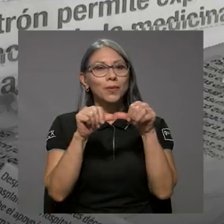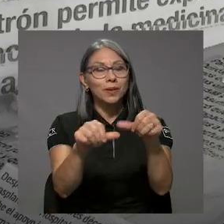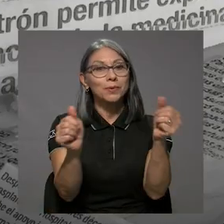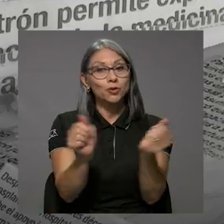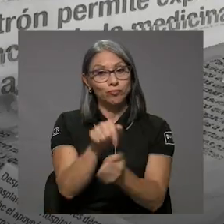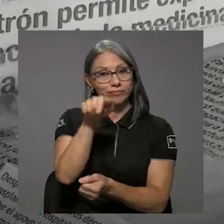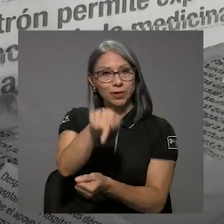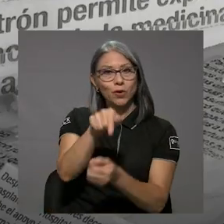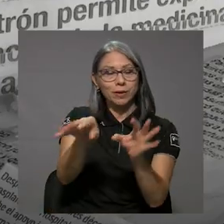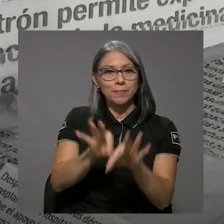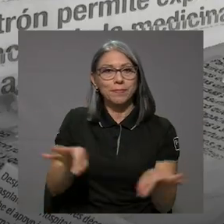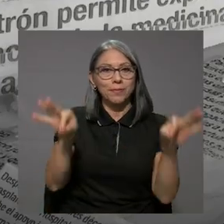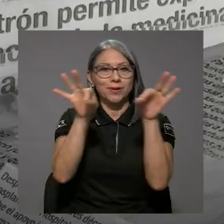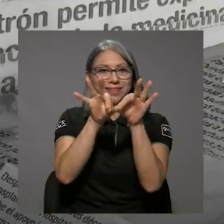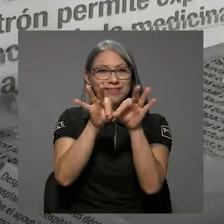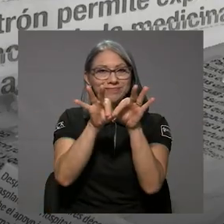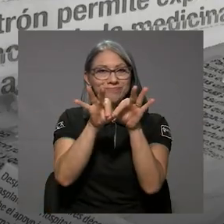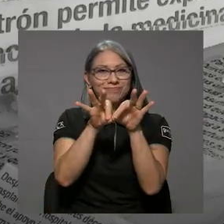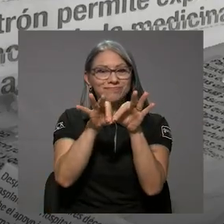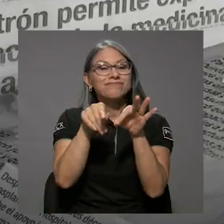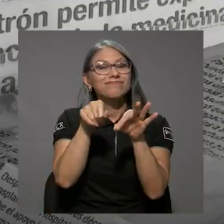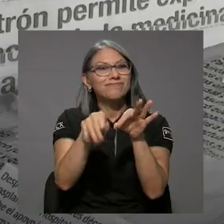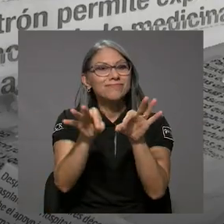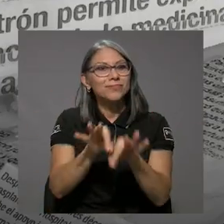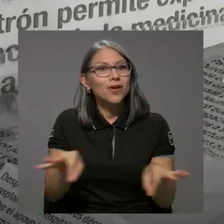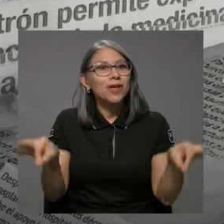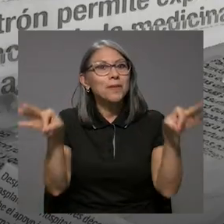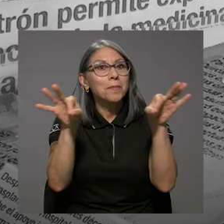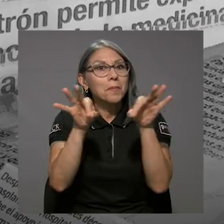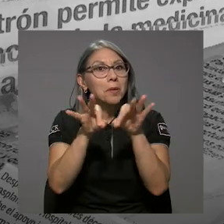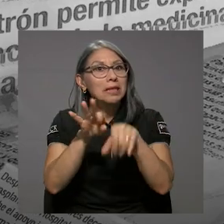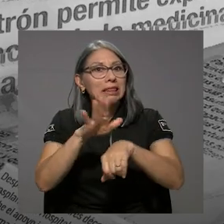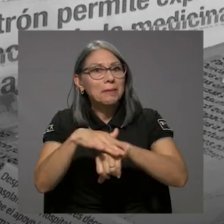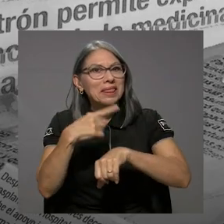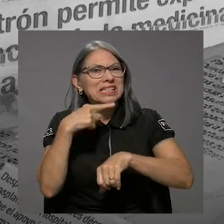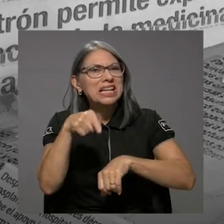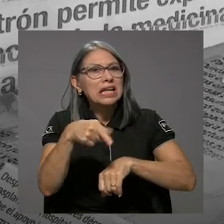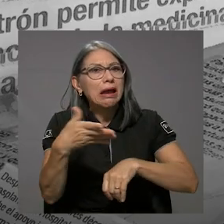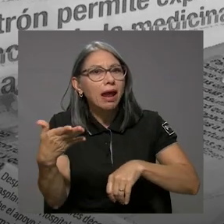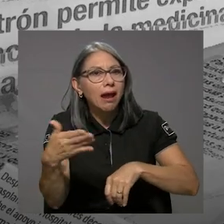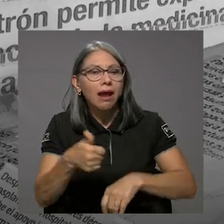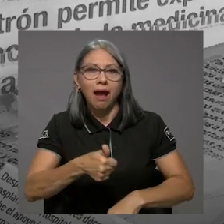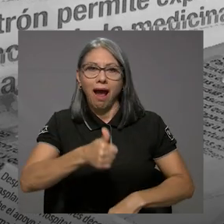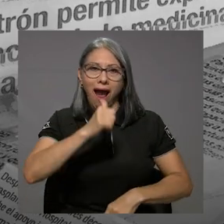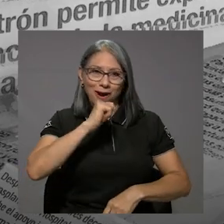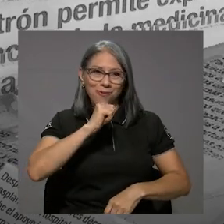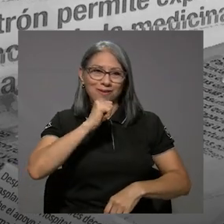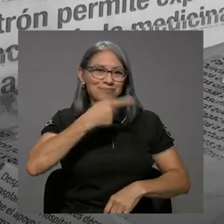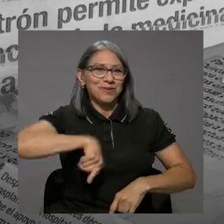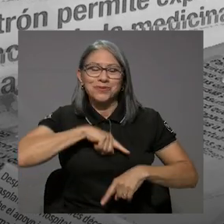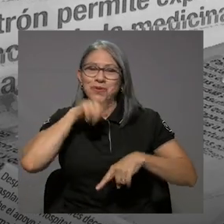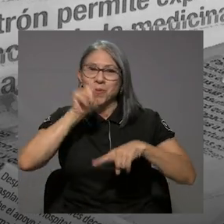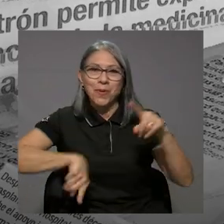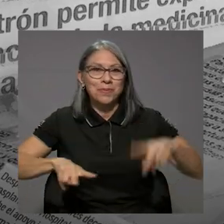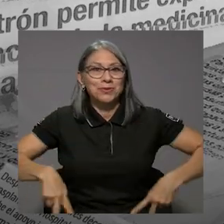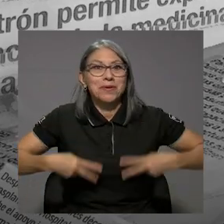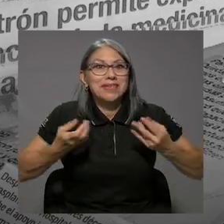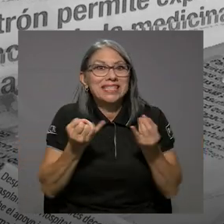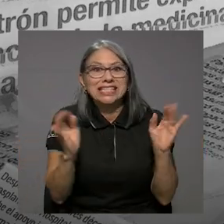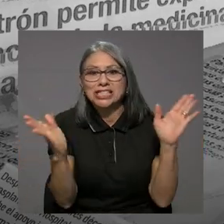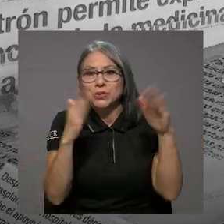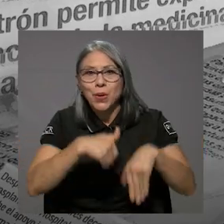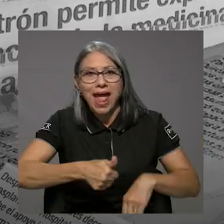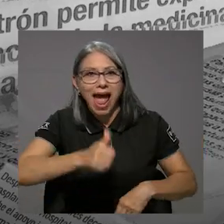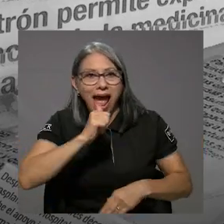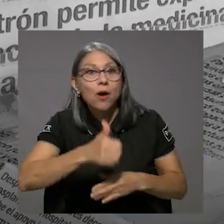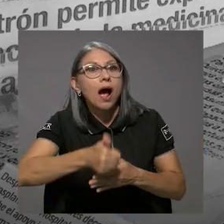Continuamos con lo que importa y lo que importa, déjeme decirle que es el agua, el agua porque no podemos vivir sin agua y